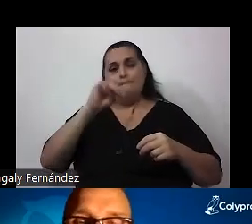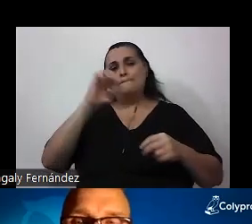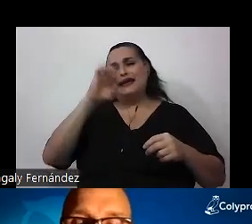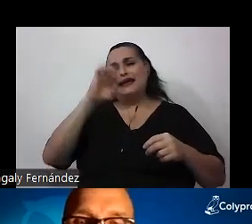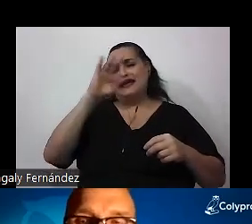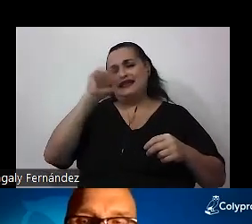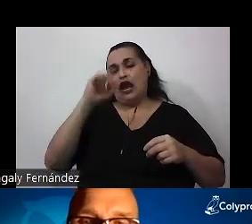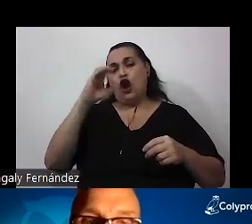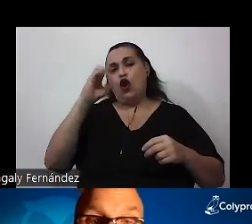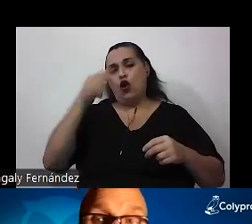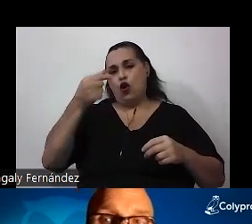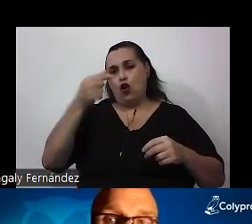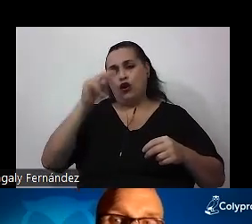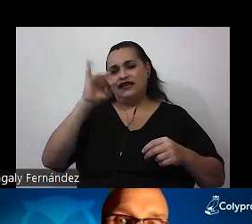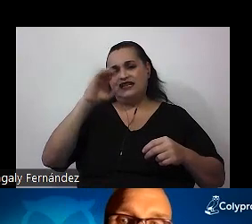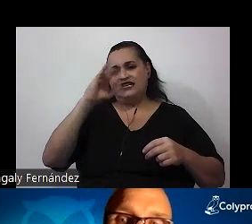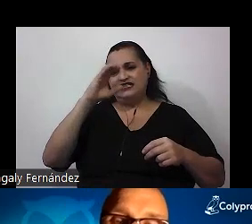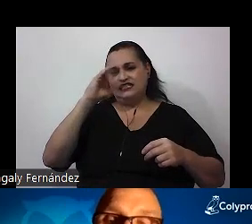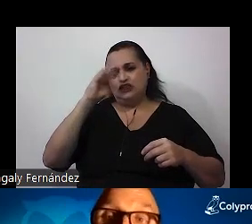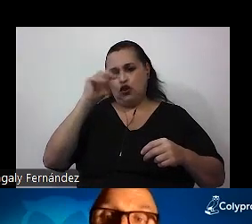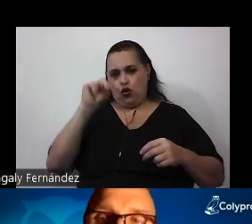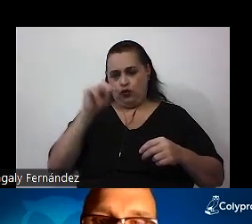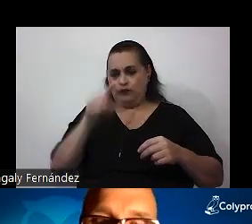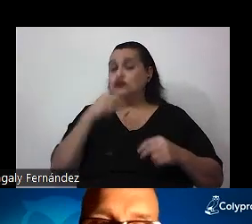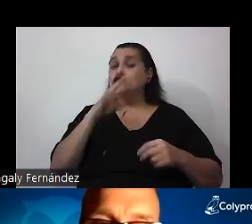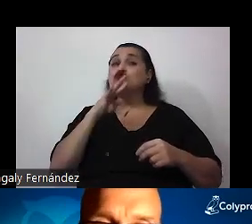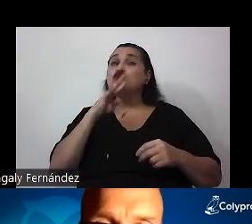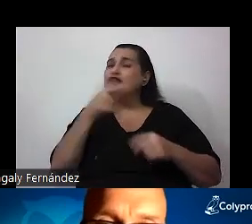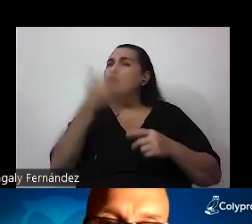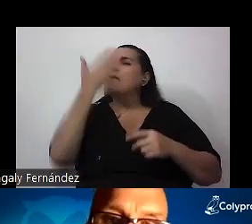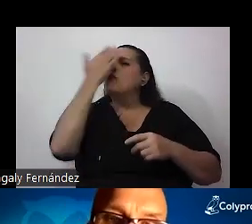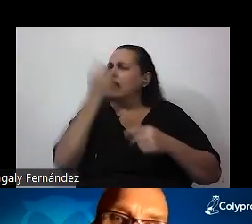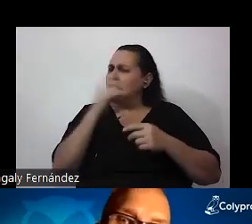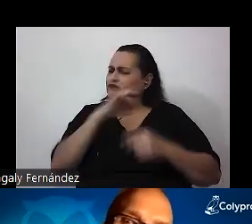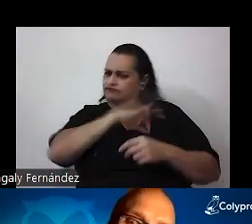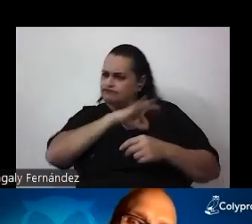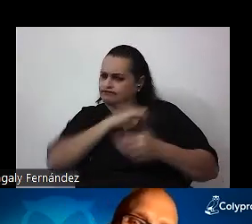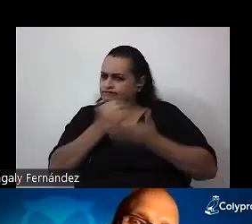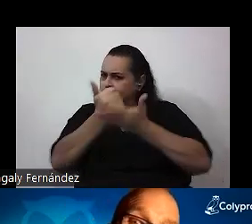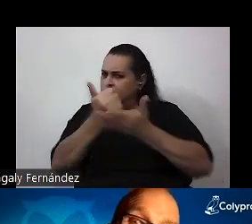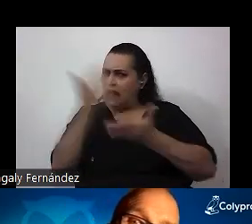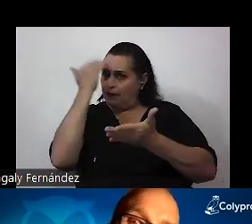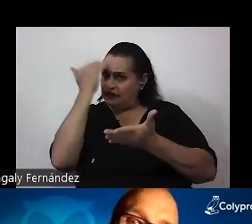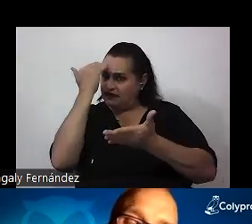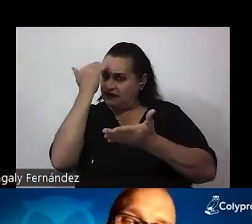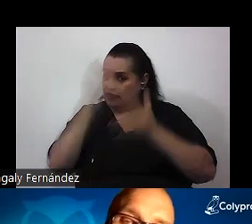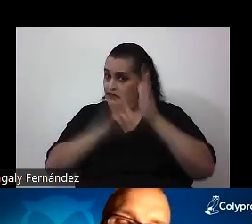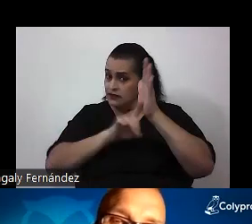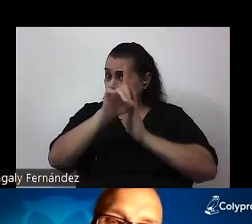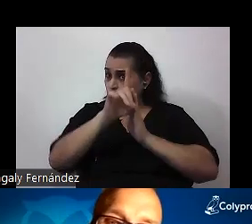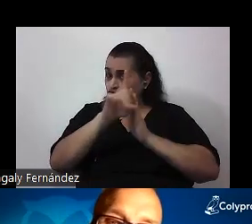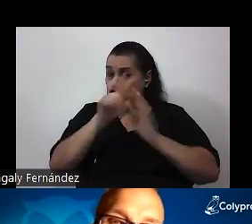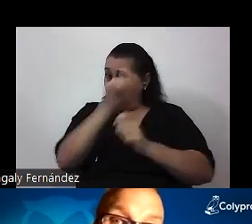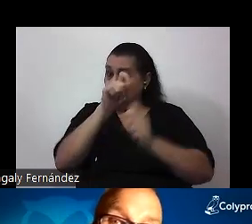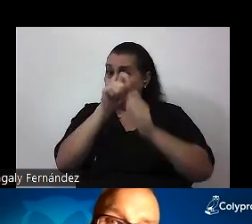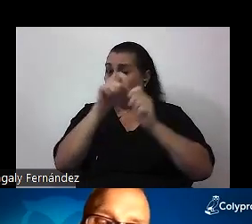rato voy a explicar por qué favorecer el desarrollo de esa capacidad es un punto muy importante